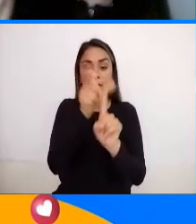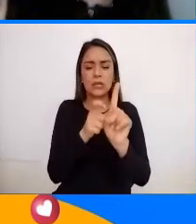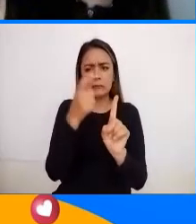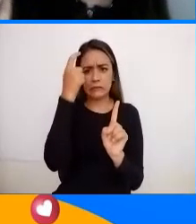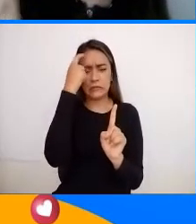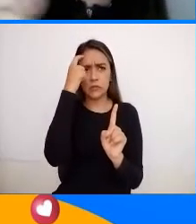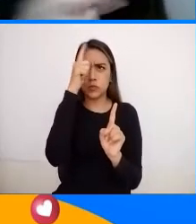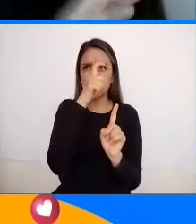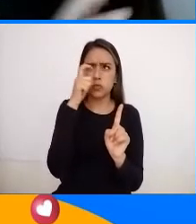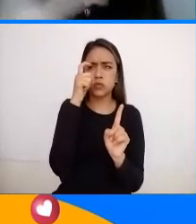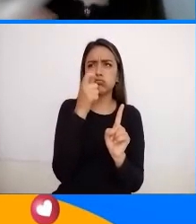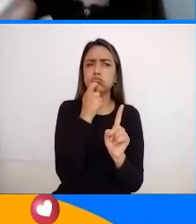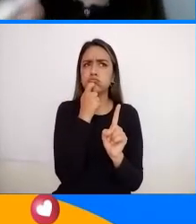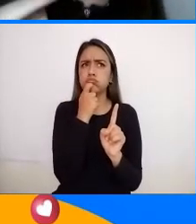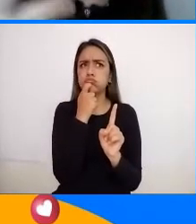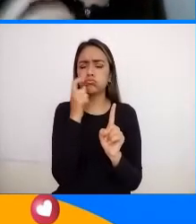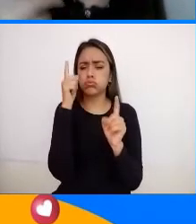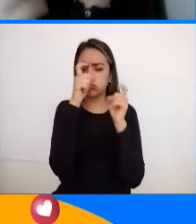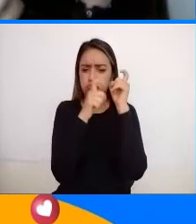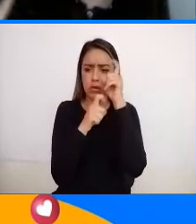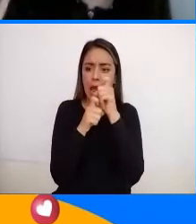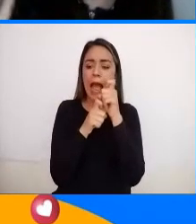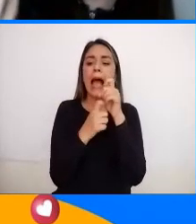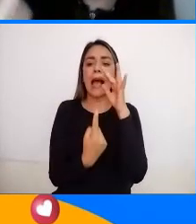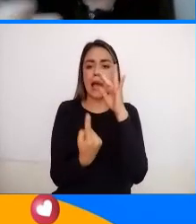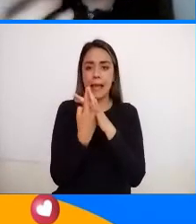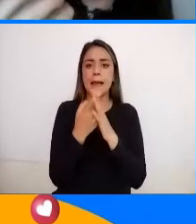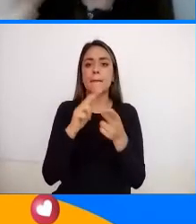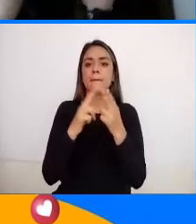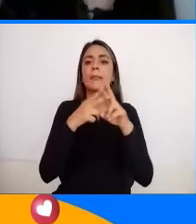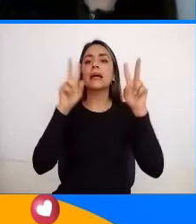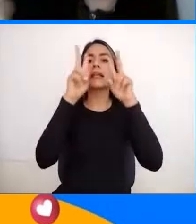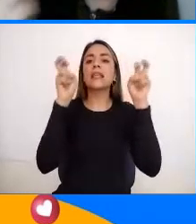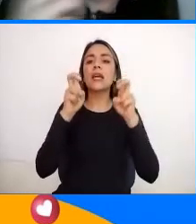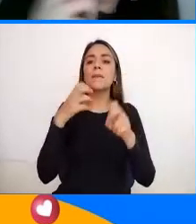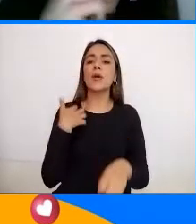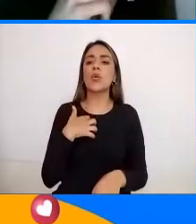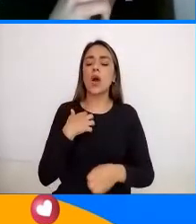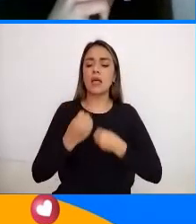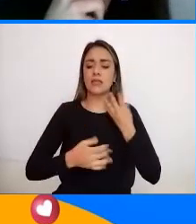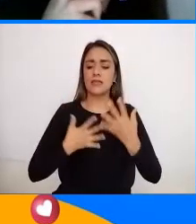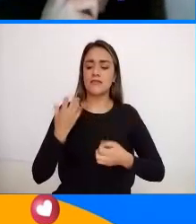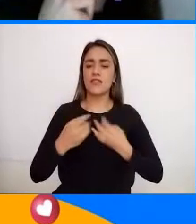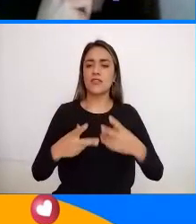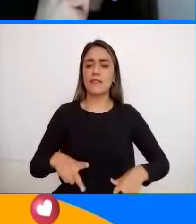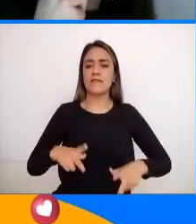pensaban Y ahí se convierte El fenómeno En el tema Del ocio Y el disfrute De la vida